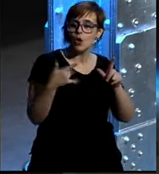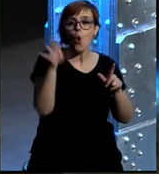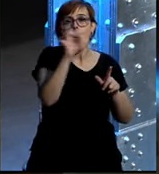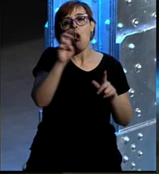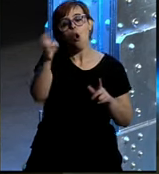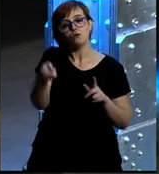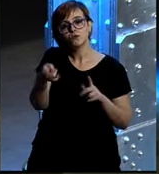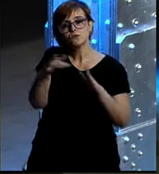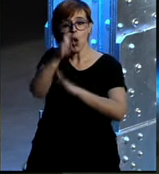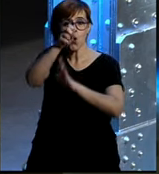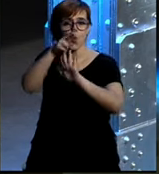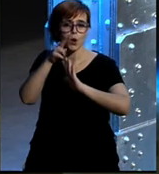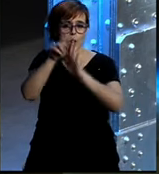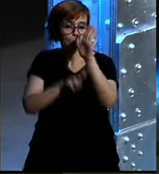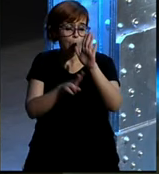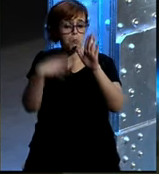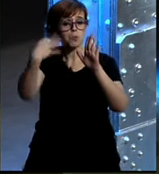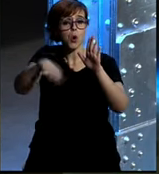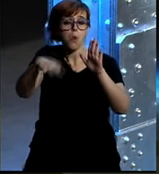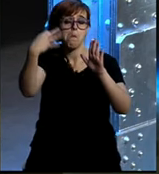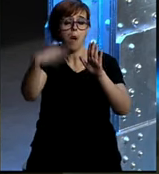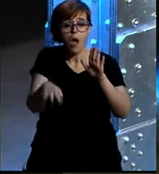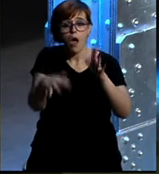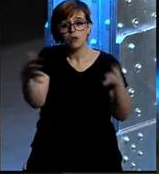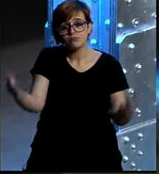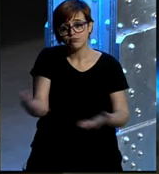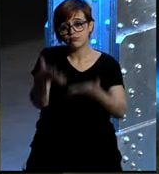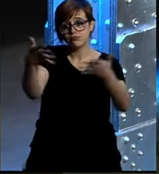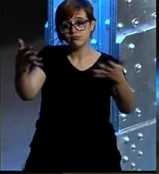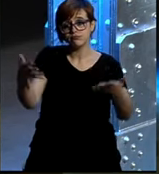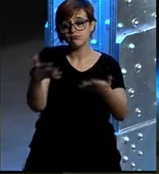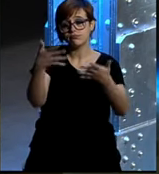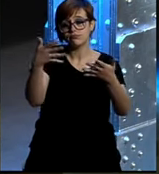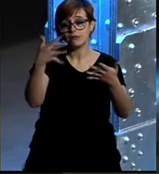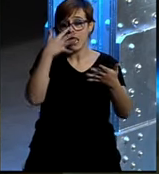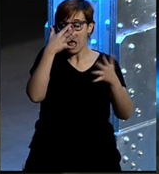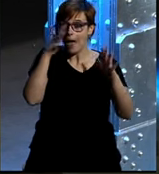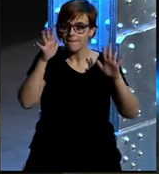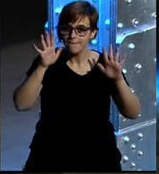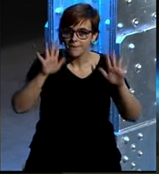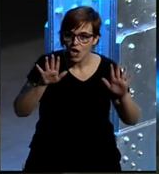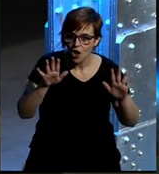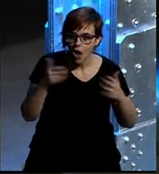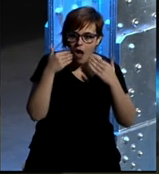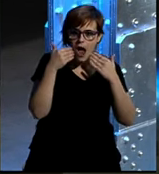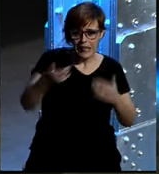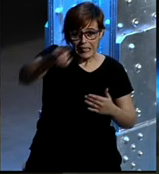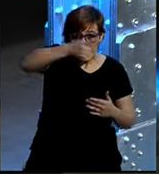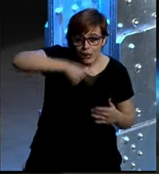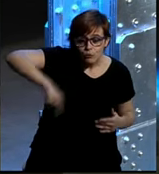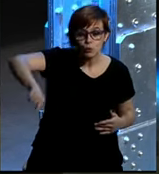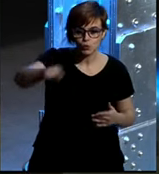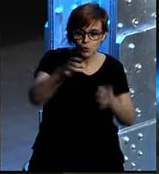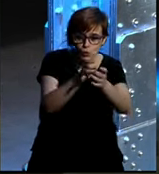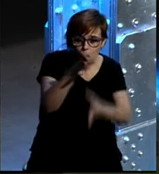cánones más tradicionales un currículum al uso pero por suerte para todos vosotros tenéis muchas más